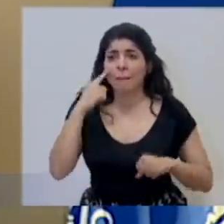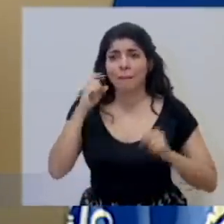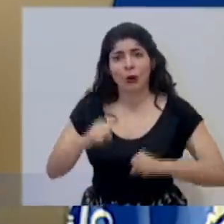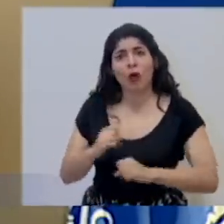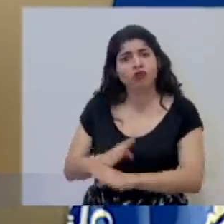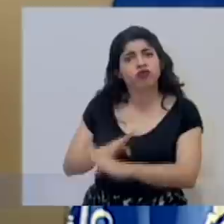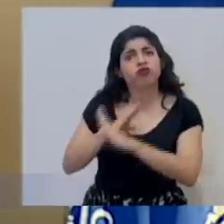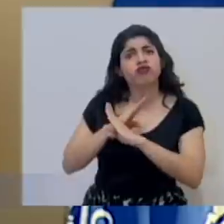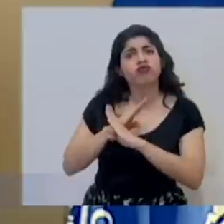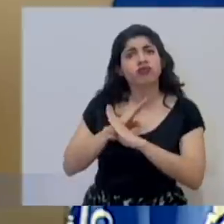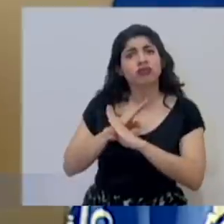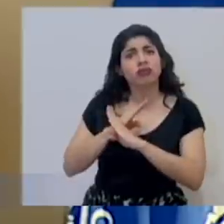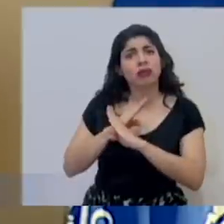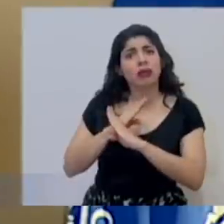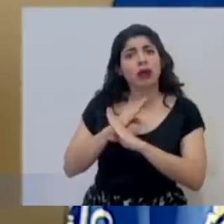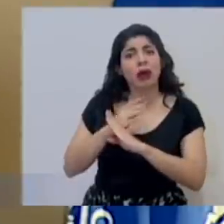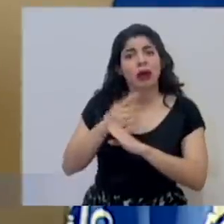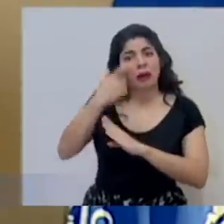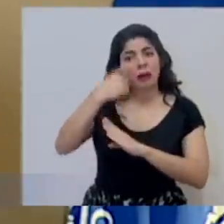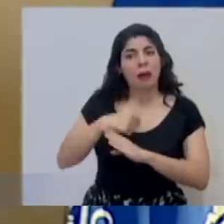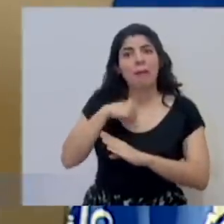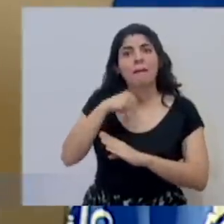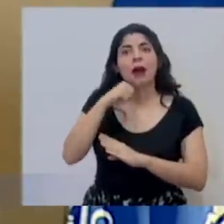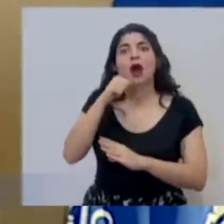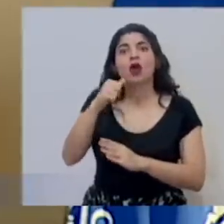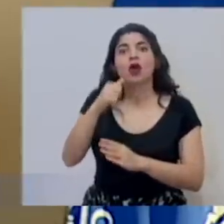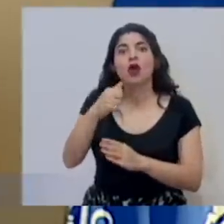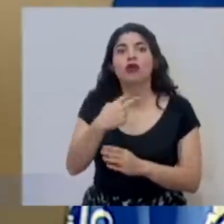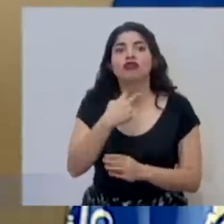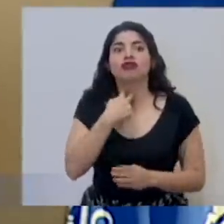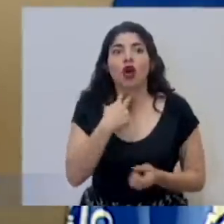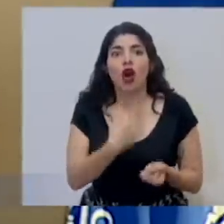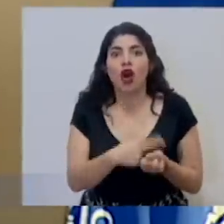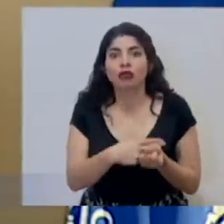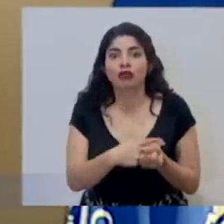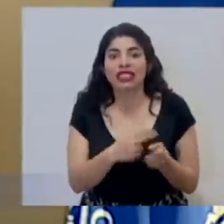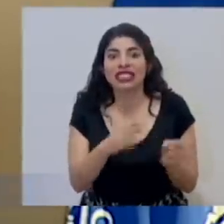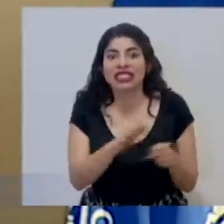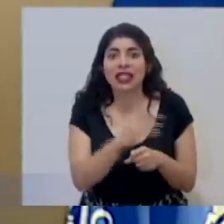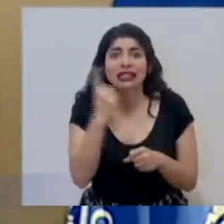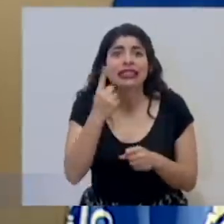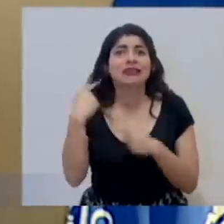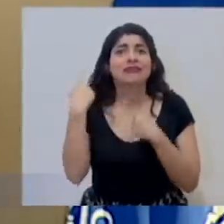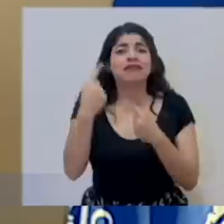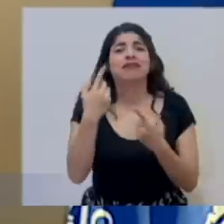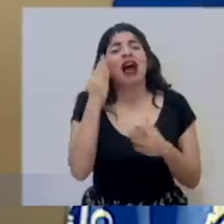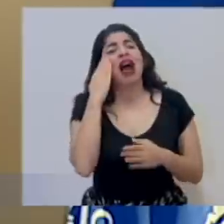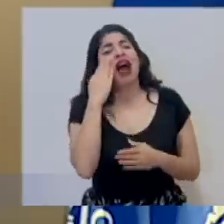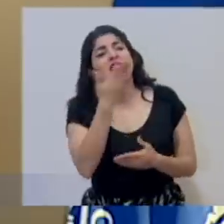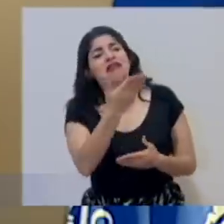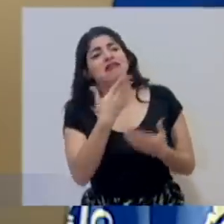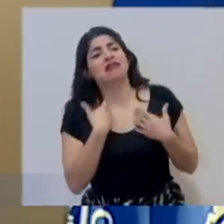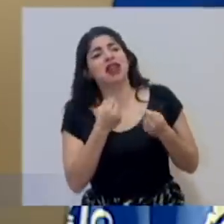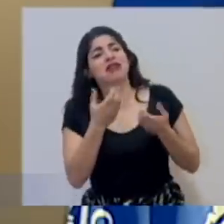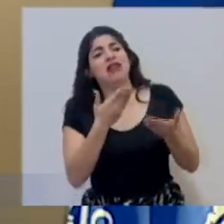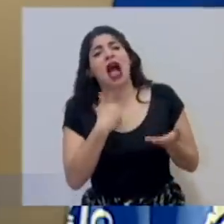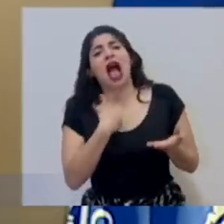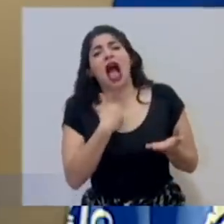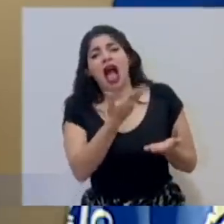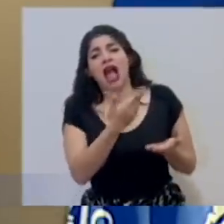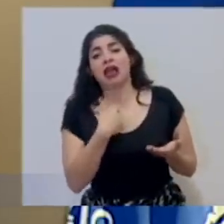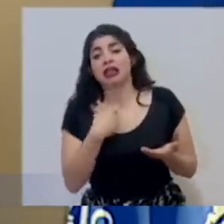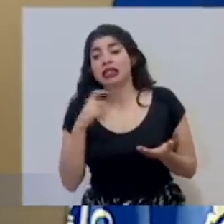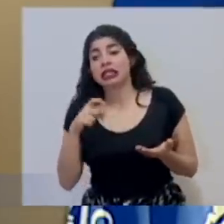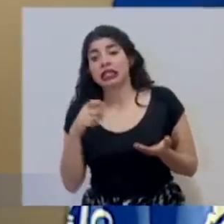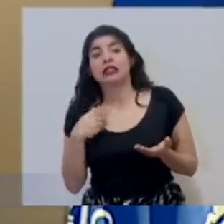para prevenir que no nos quedemos sin ese servicio de salud que siempre hemos dado por garantía, por un hecho que